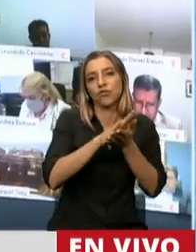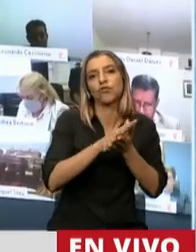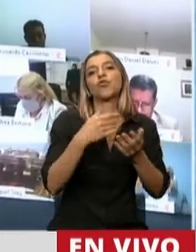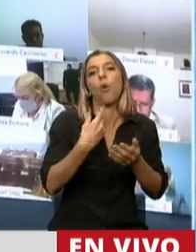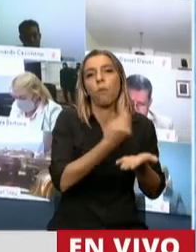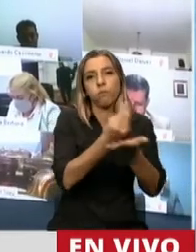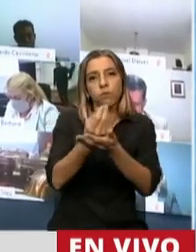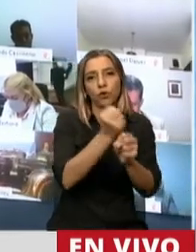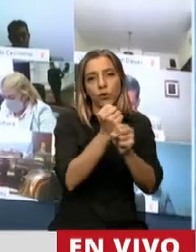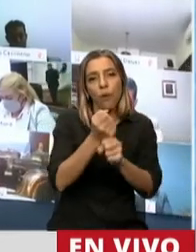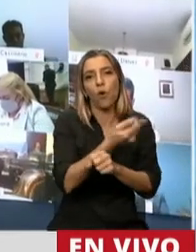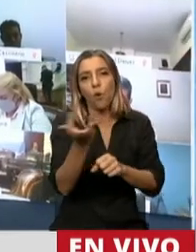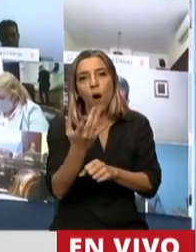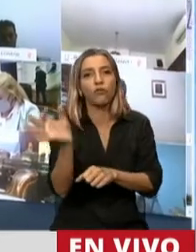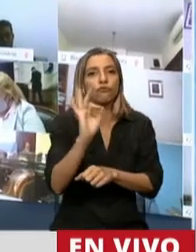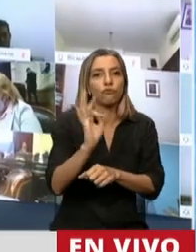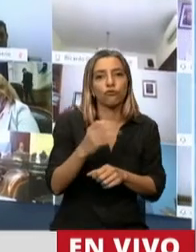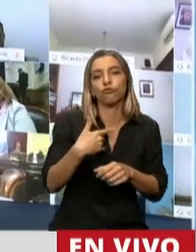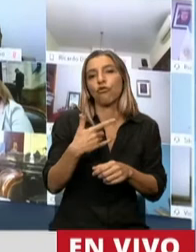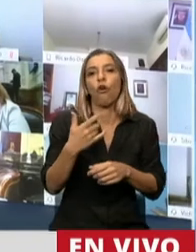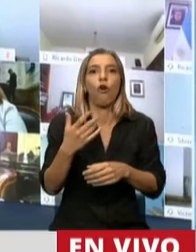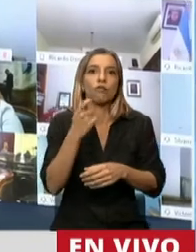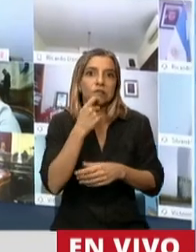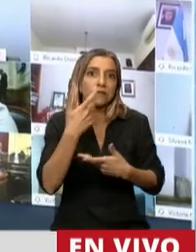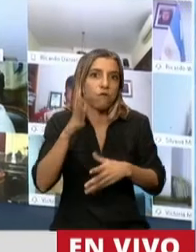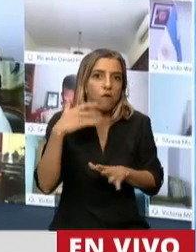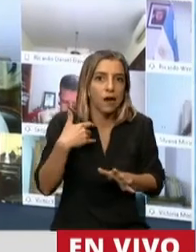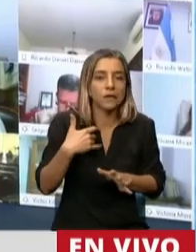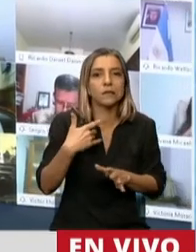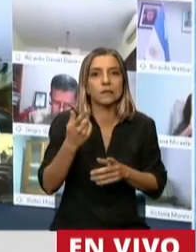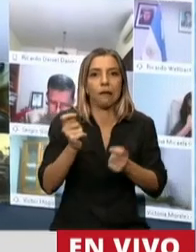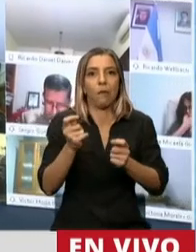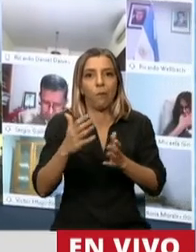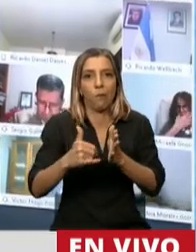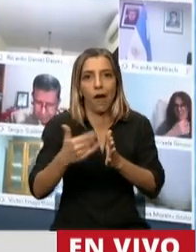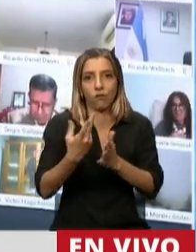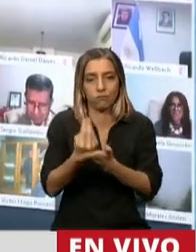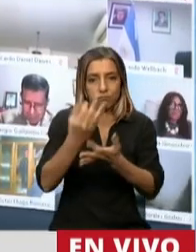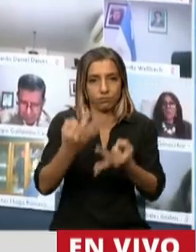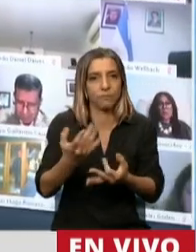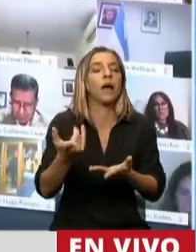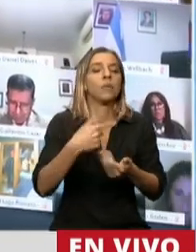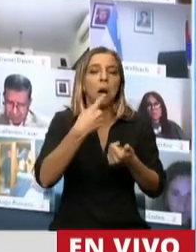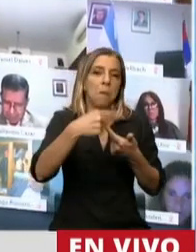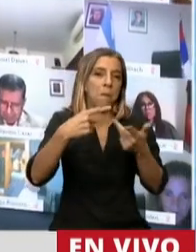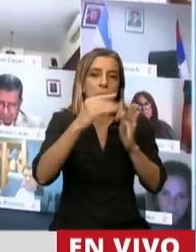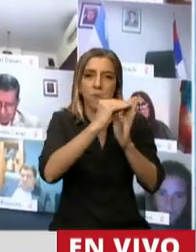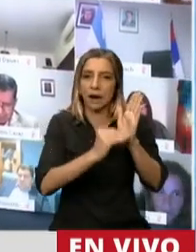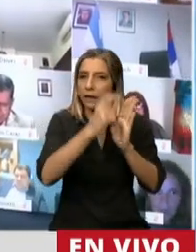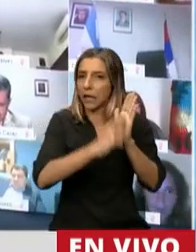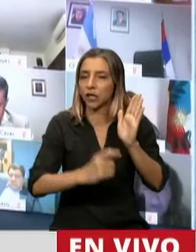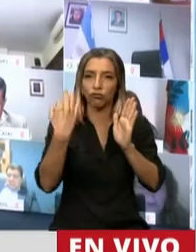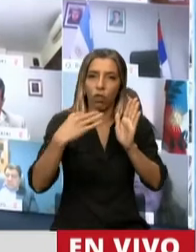trabajadores sin registrar ni prácticas fraudulentas. Creo yo que estos son los tres puntos. Los ameritan que